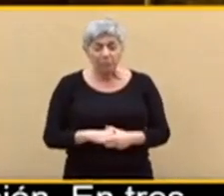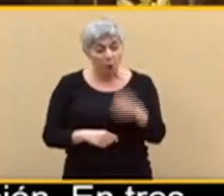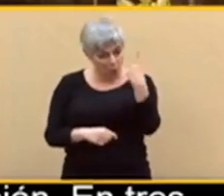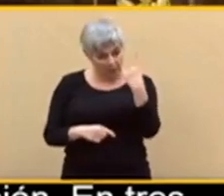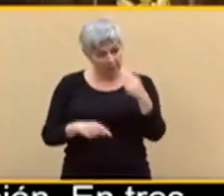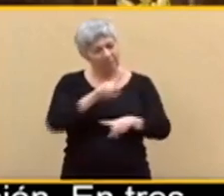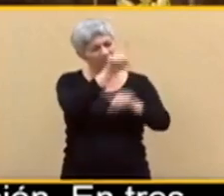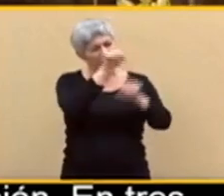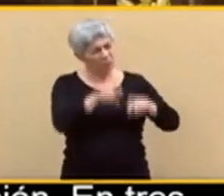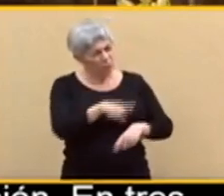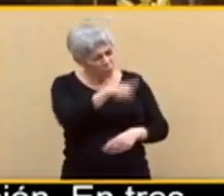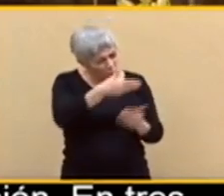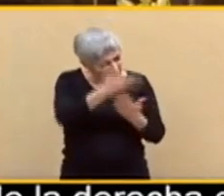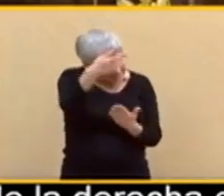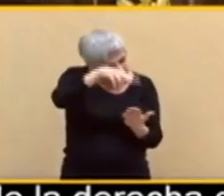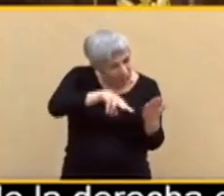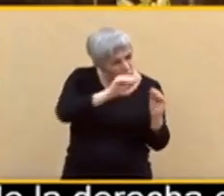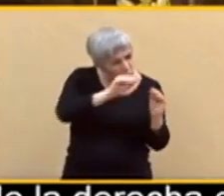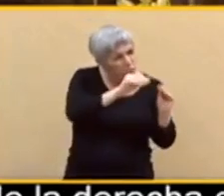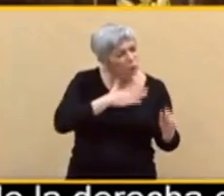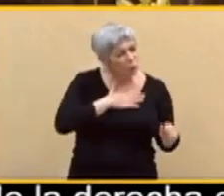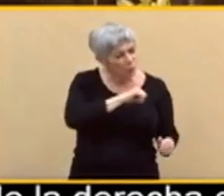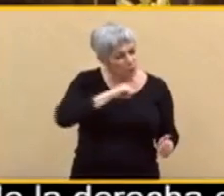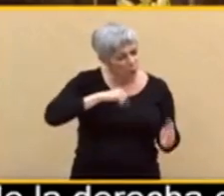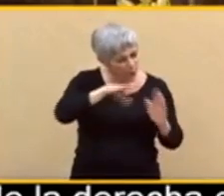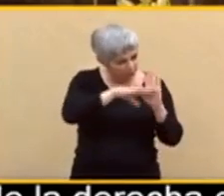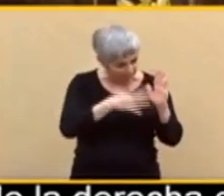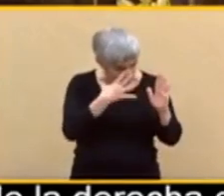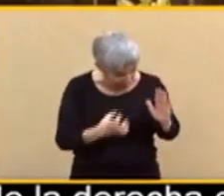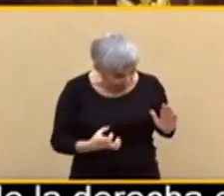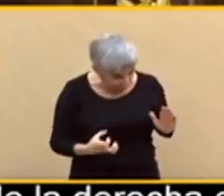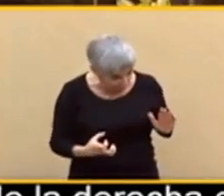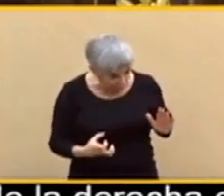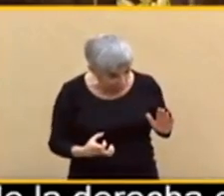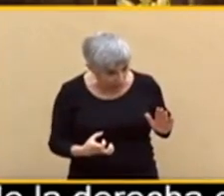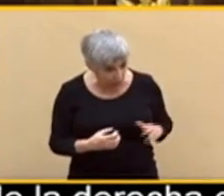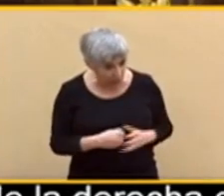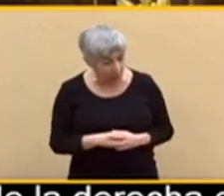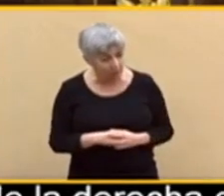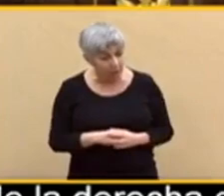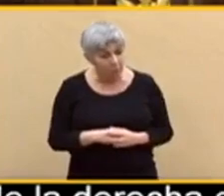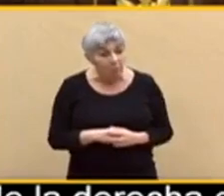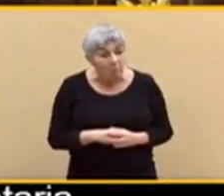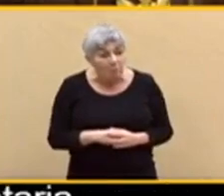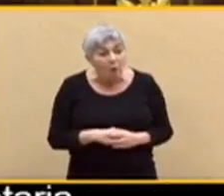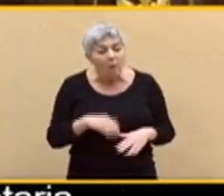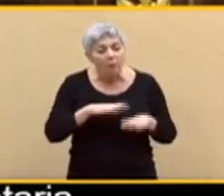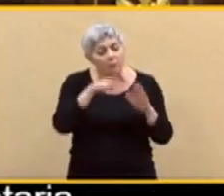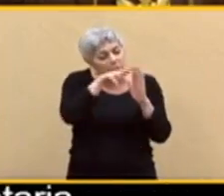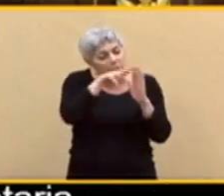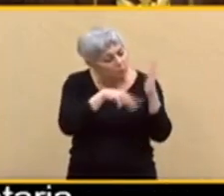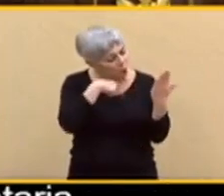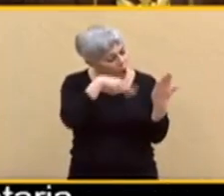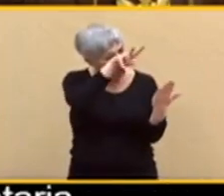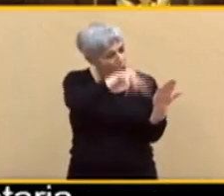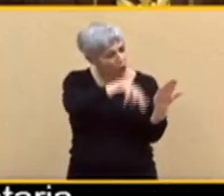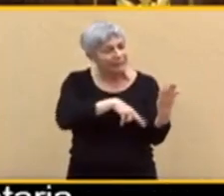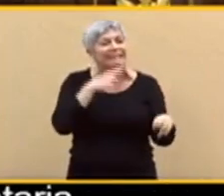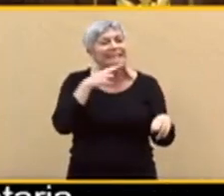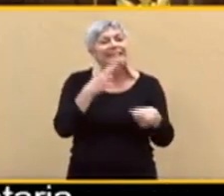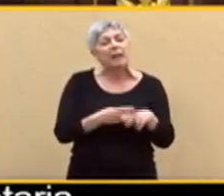su moción? ¿En serio? Parece la moción cotilla. Este dijo esto,